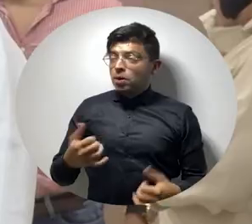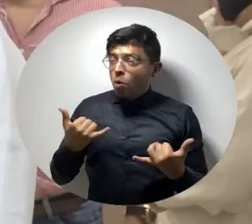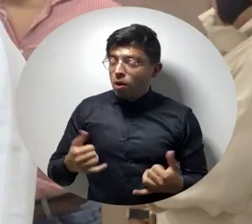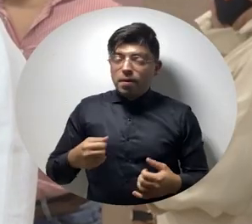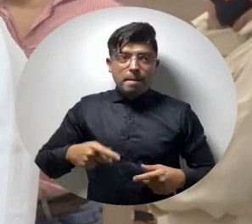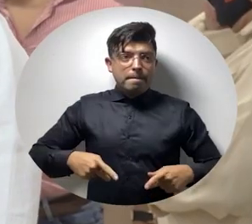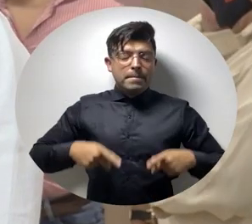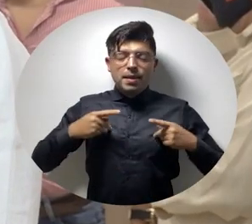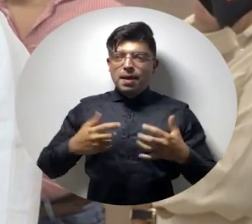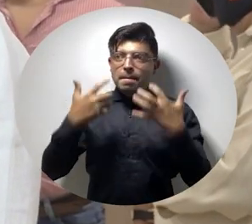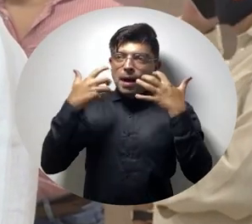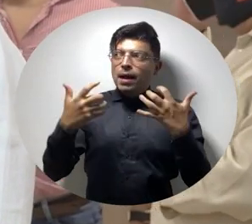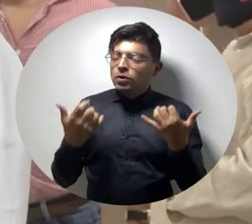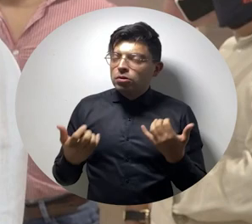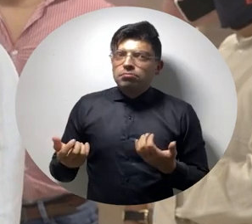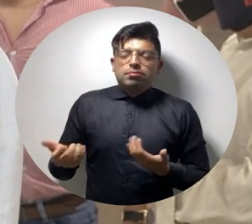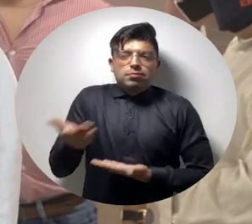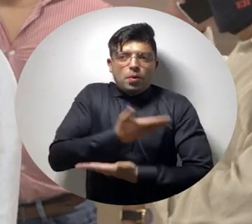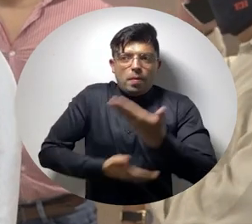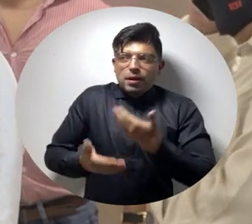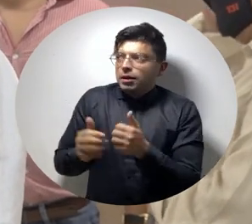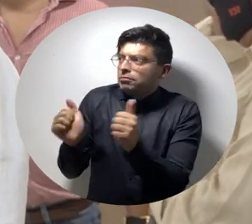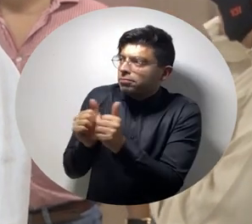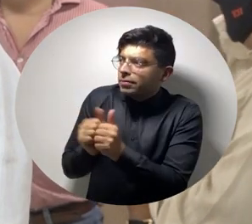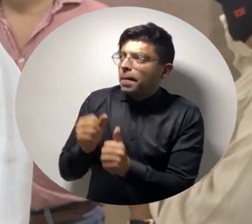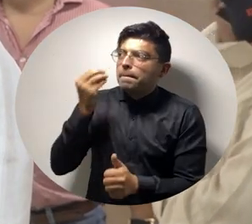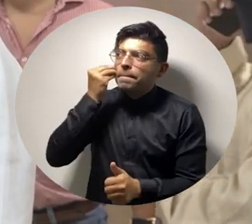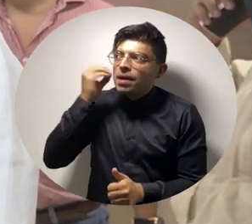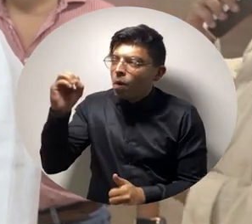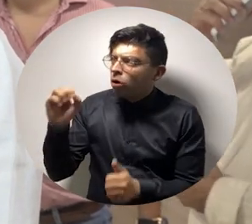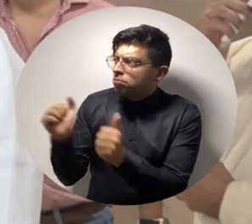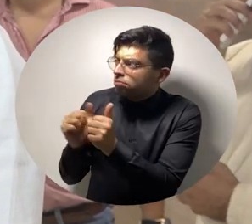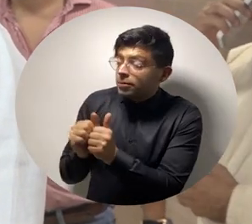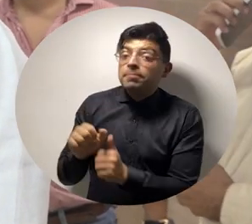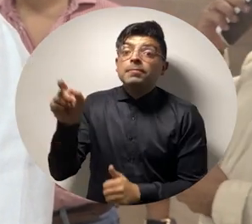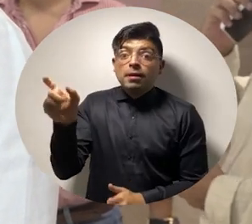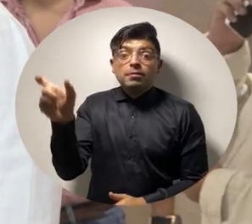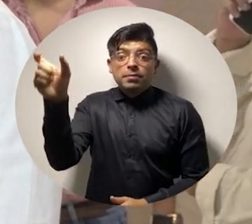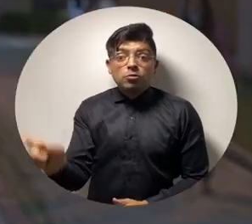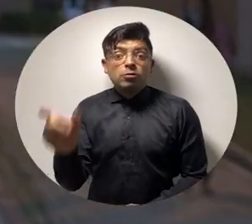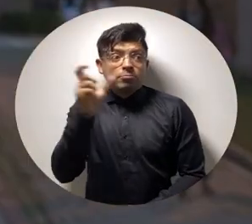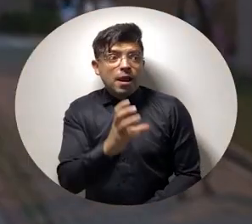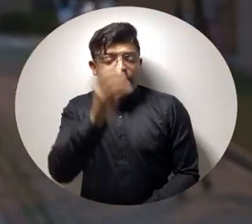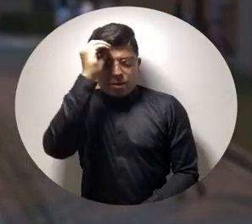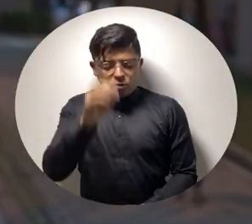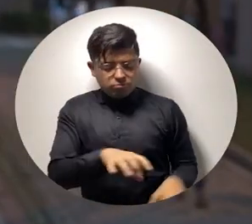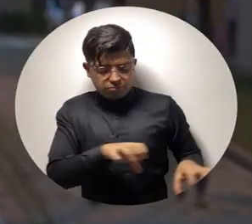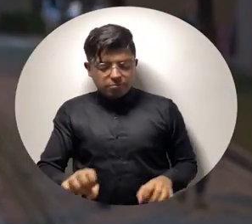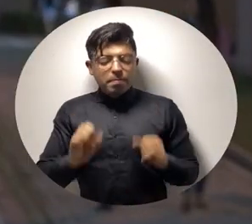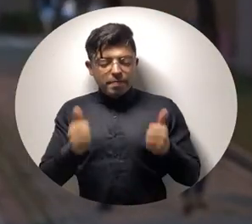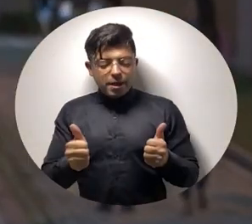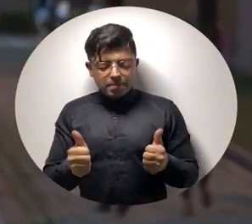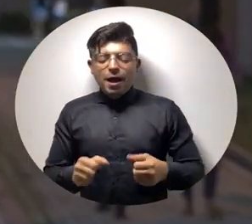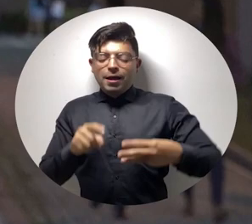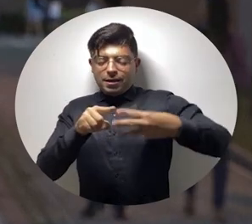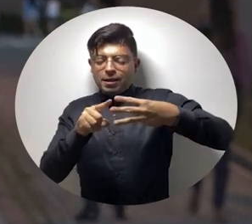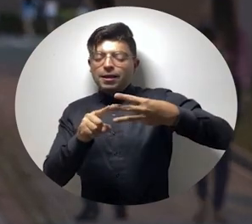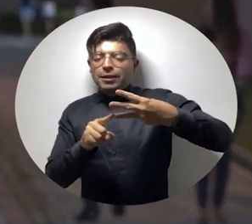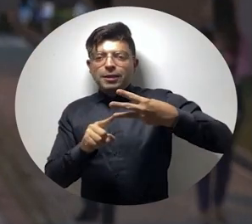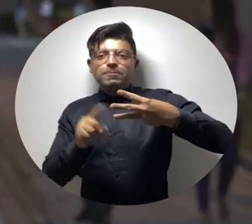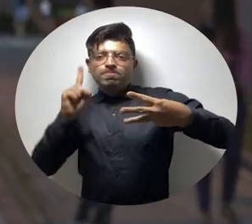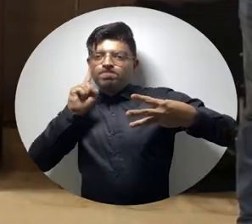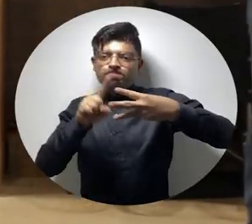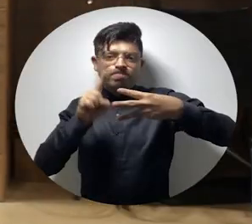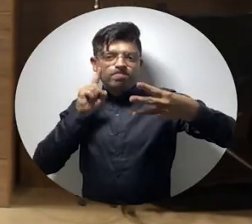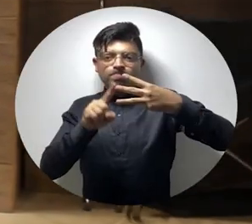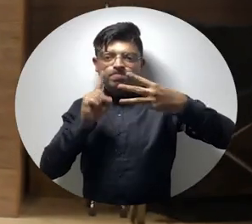Realmente ha sido el privilegio más grande de mi vida haber podido compartir todos mis años con mi abuelo. Aprendió que para ser una persona de